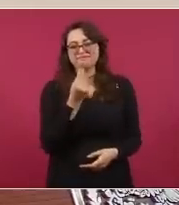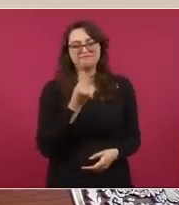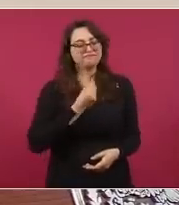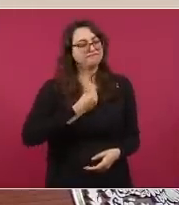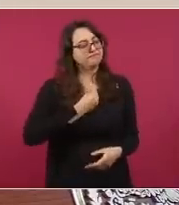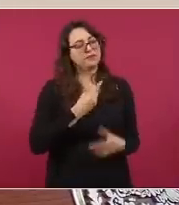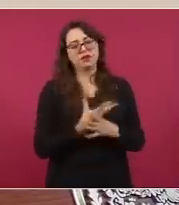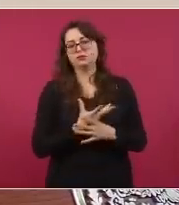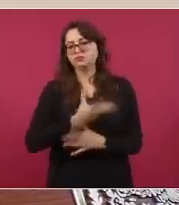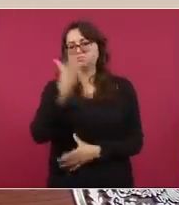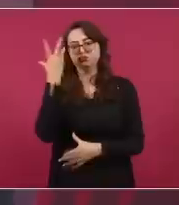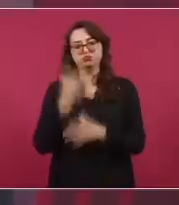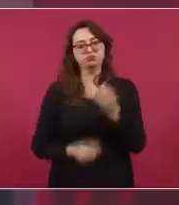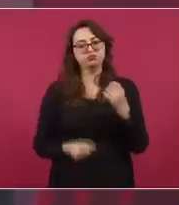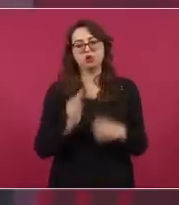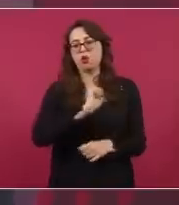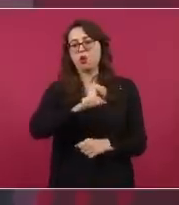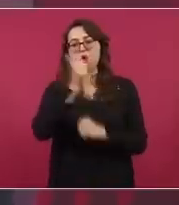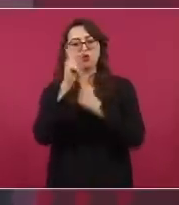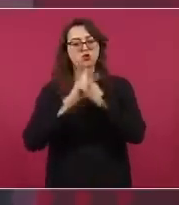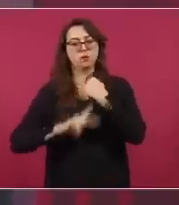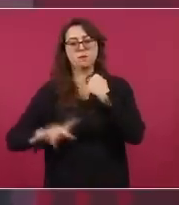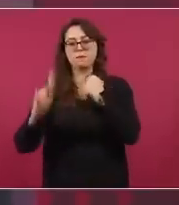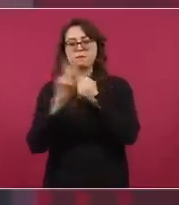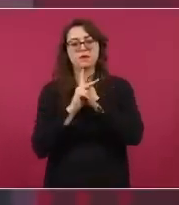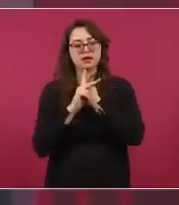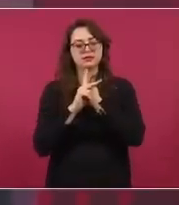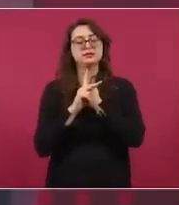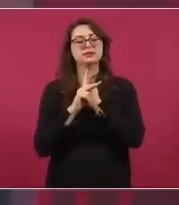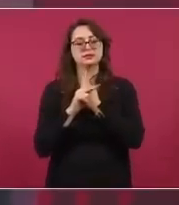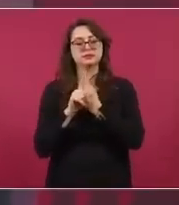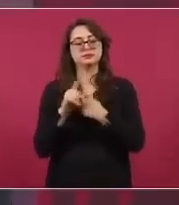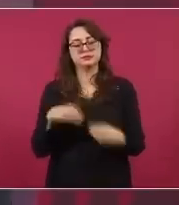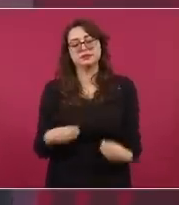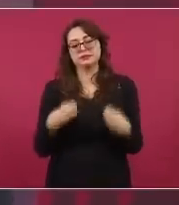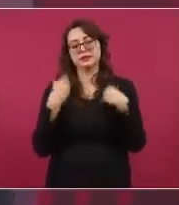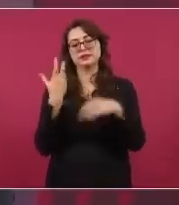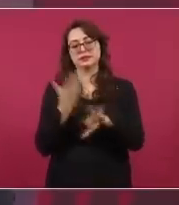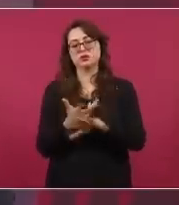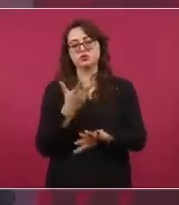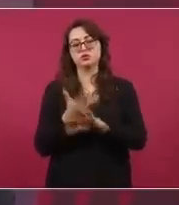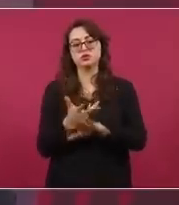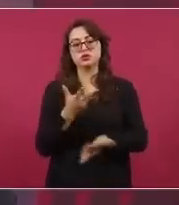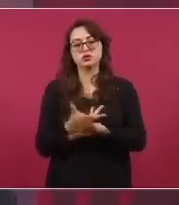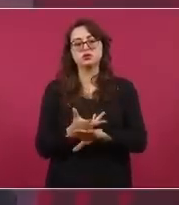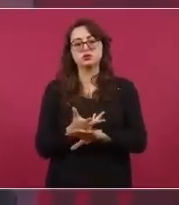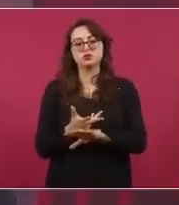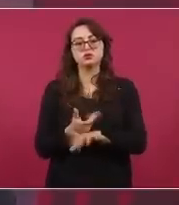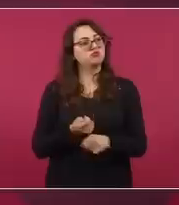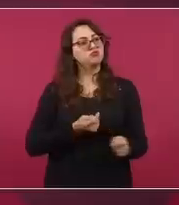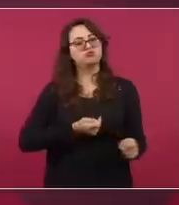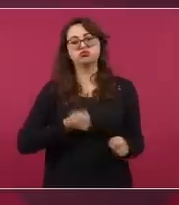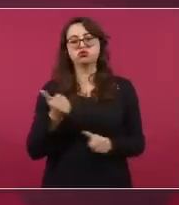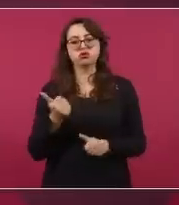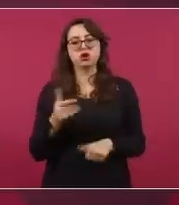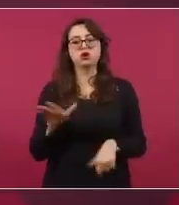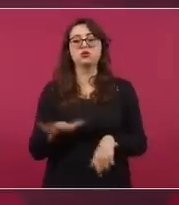está en Estados Unidos, lo exiliaron,